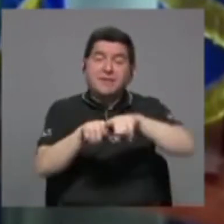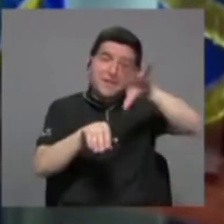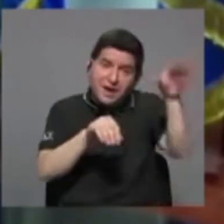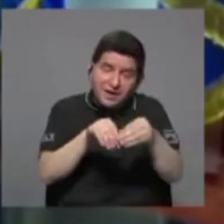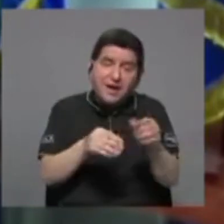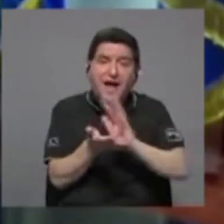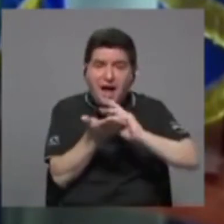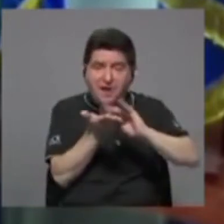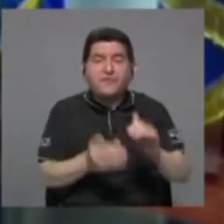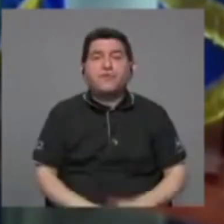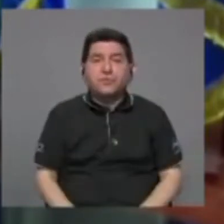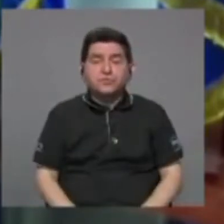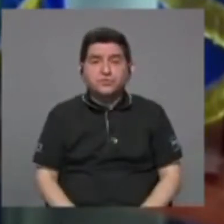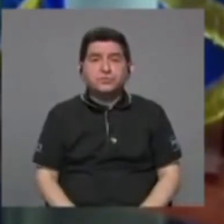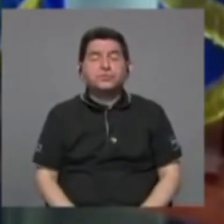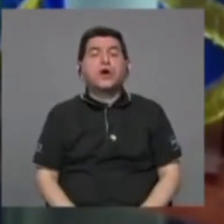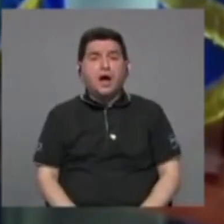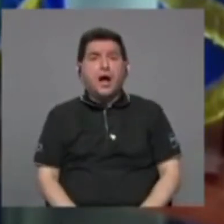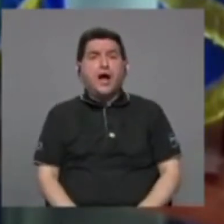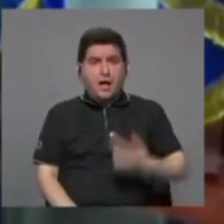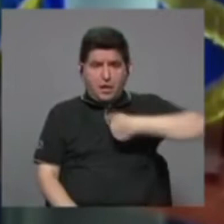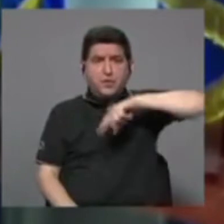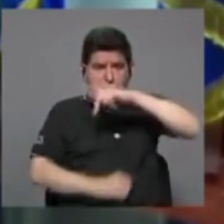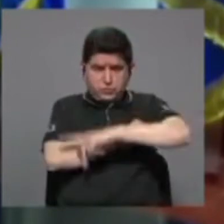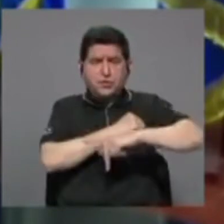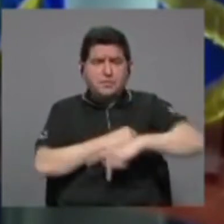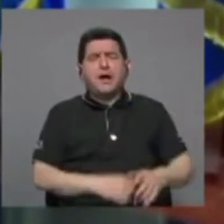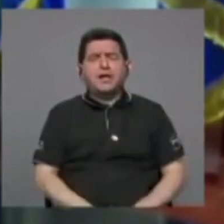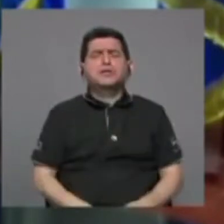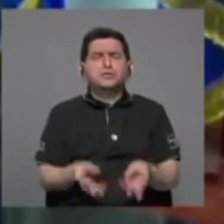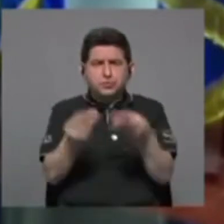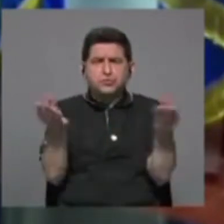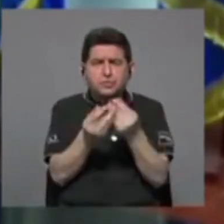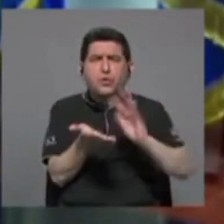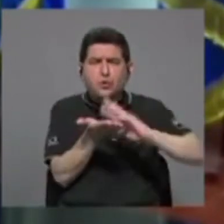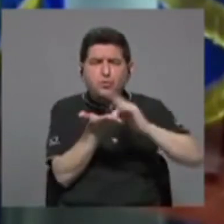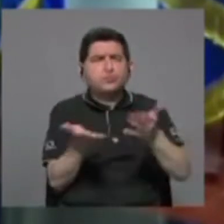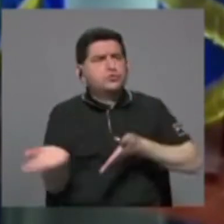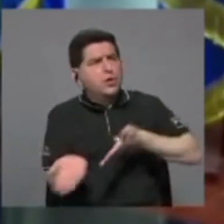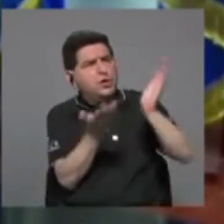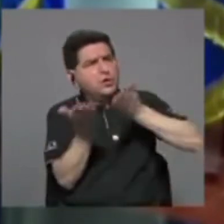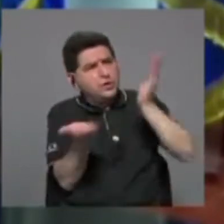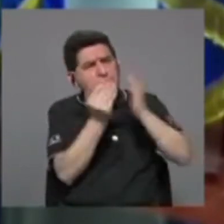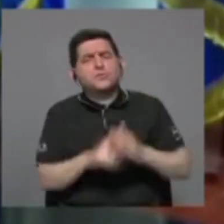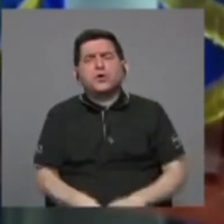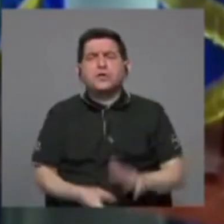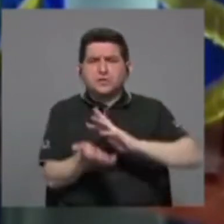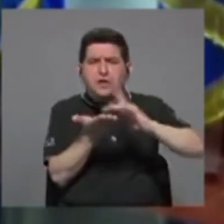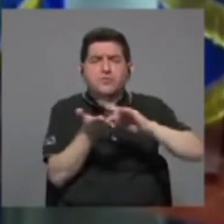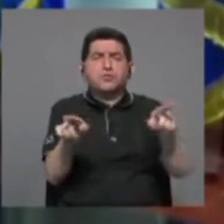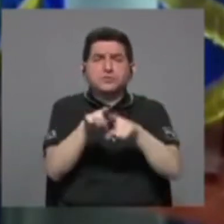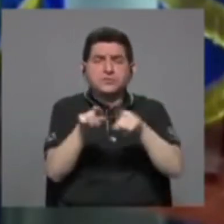Guyana es un país que produce bastante arroz y está exportando arroz, incluyendo países como Panamá también.